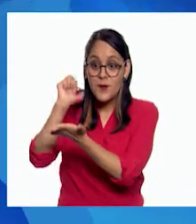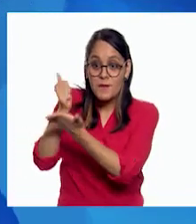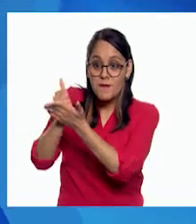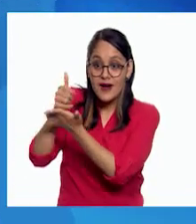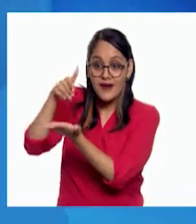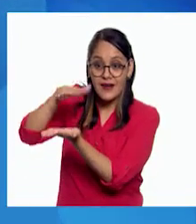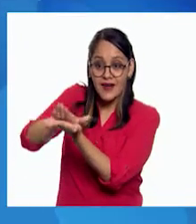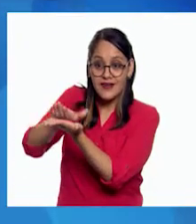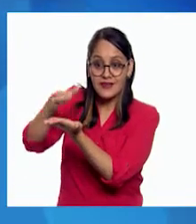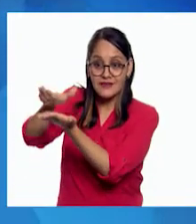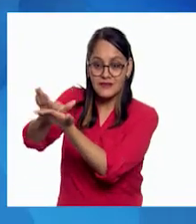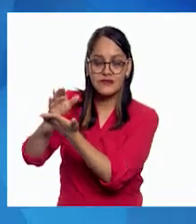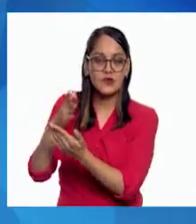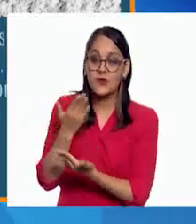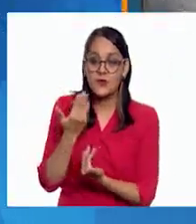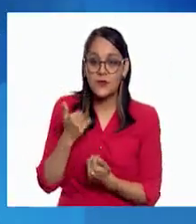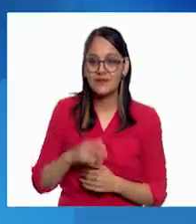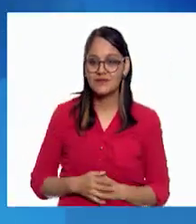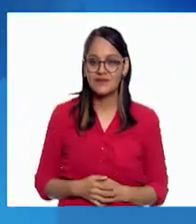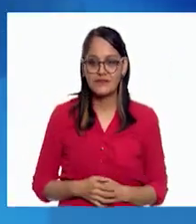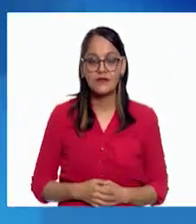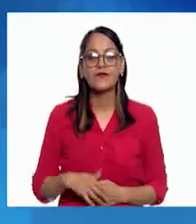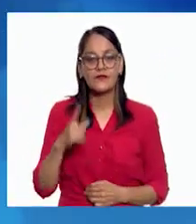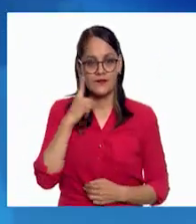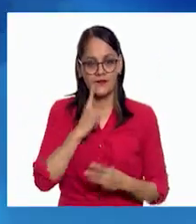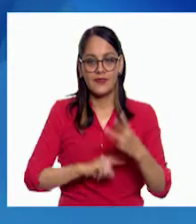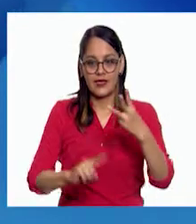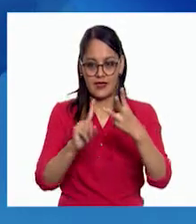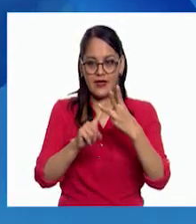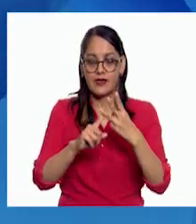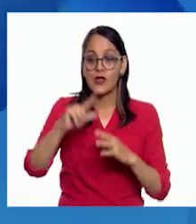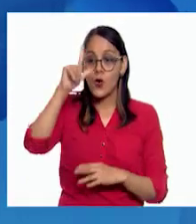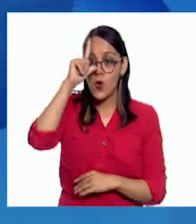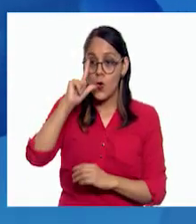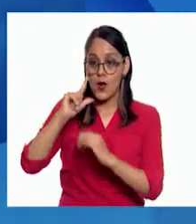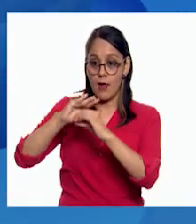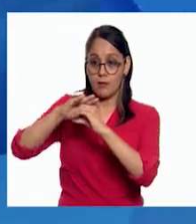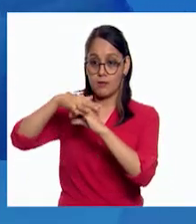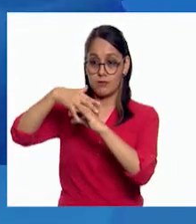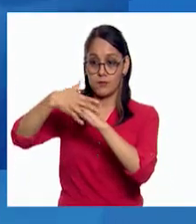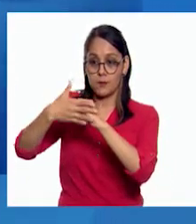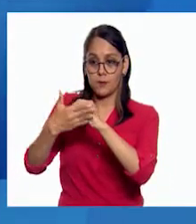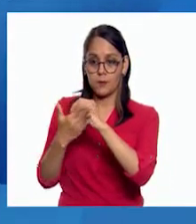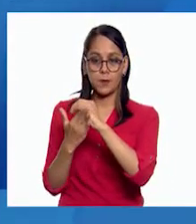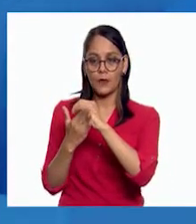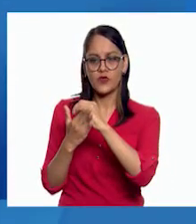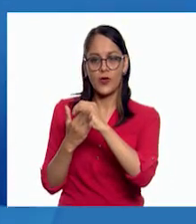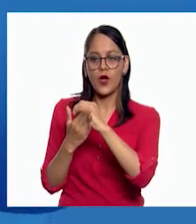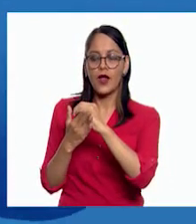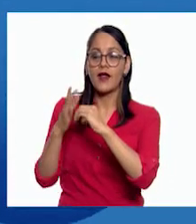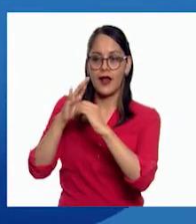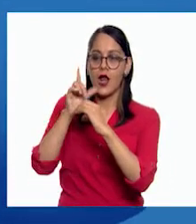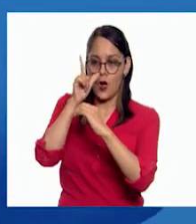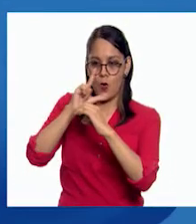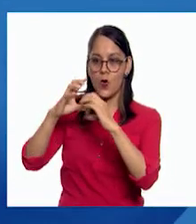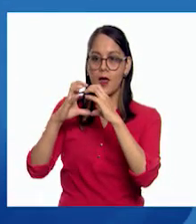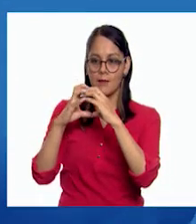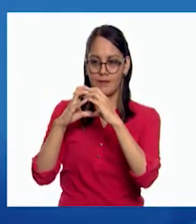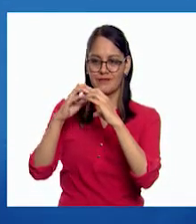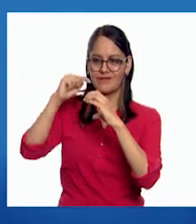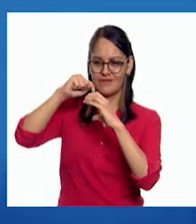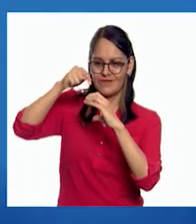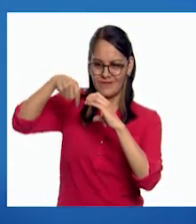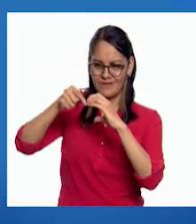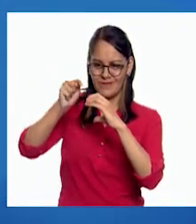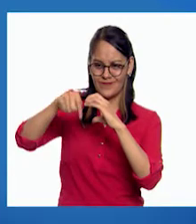nada que lo erosione. Exactamente. La superficie de la luna no es lisa. La superficie de la luna está llena de